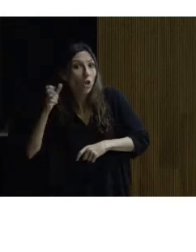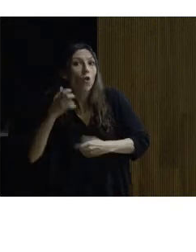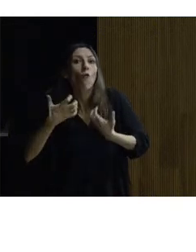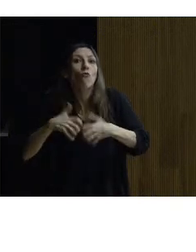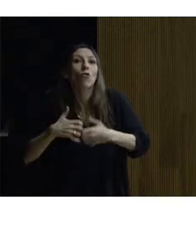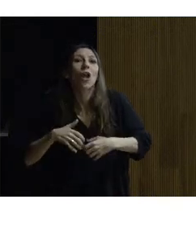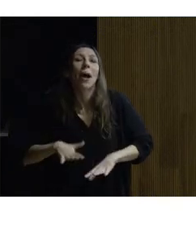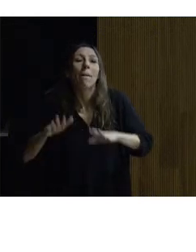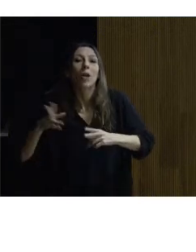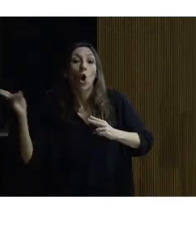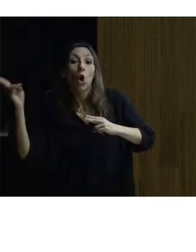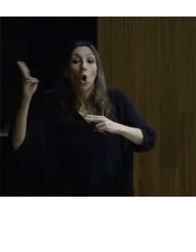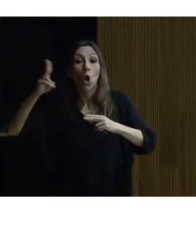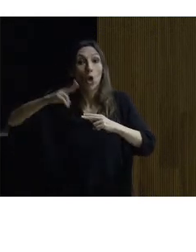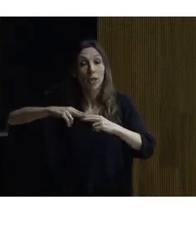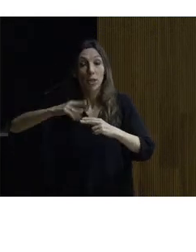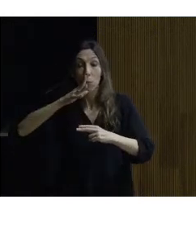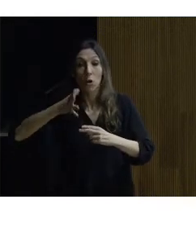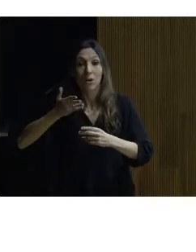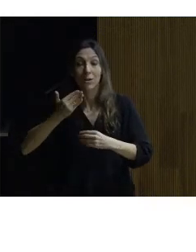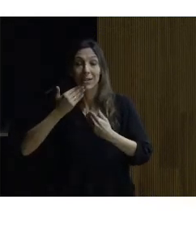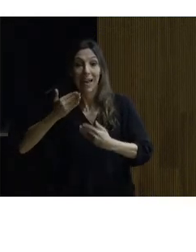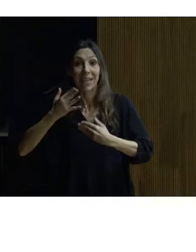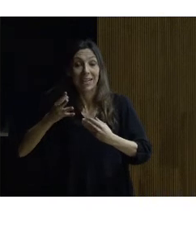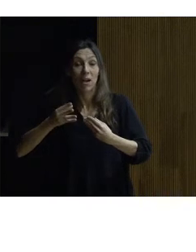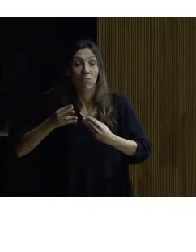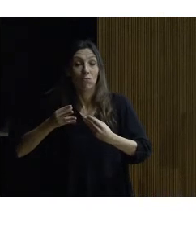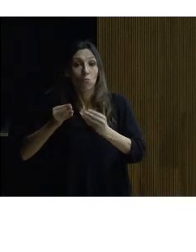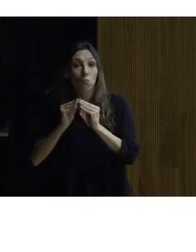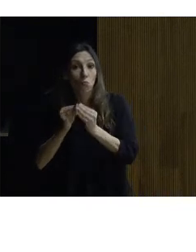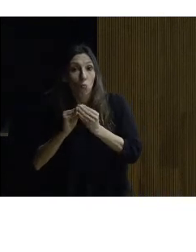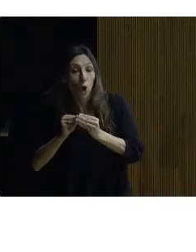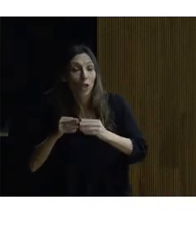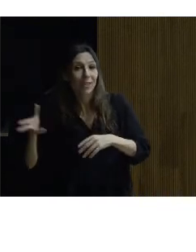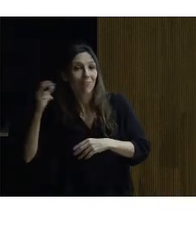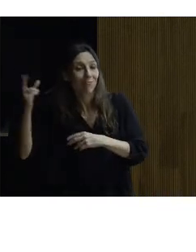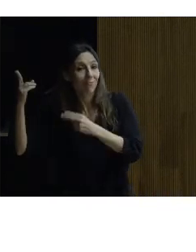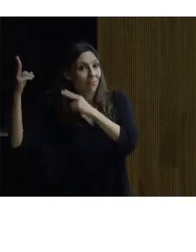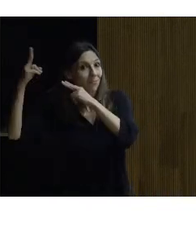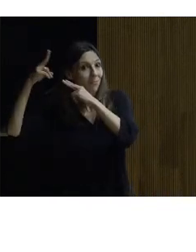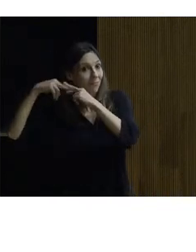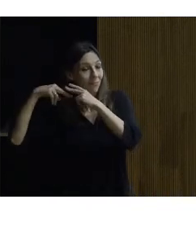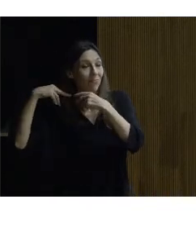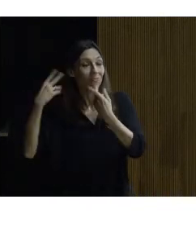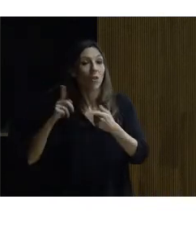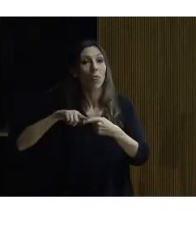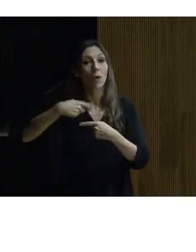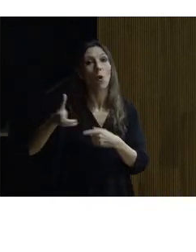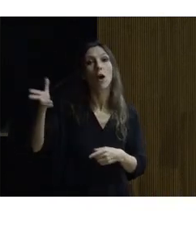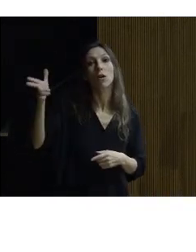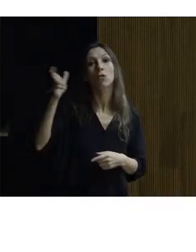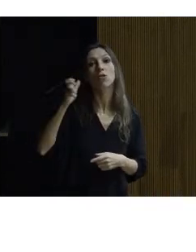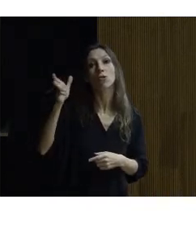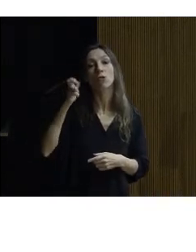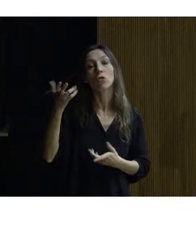de una prótesis auditiva externa con el nervio auditivo para que alimente de esta forma de sonido a su cerebro comentaré